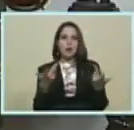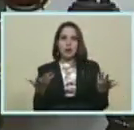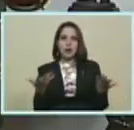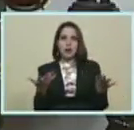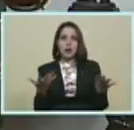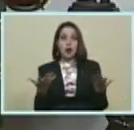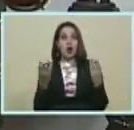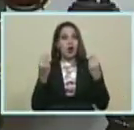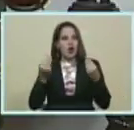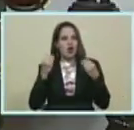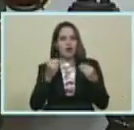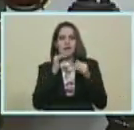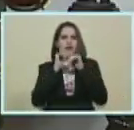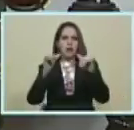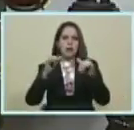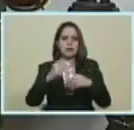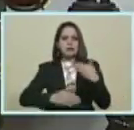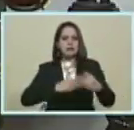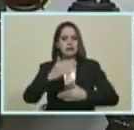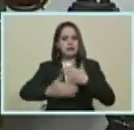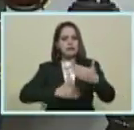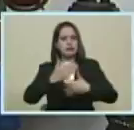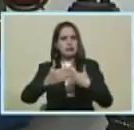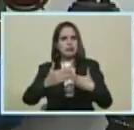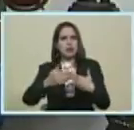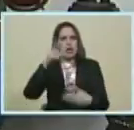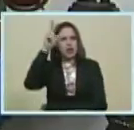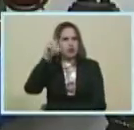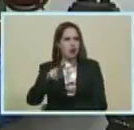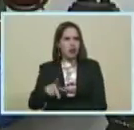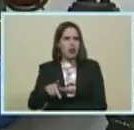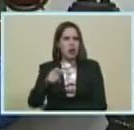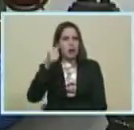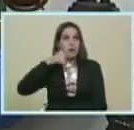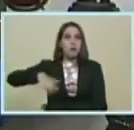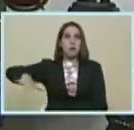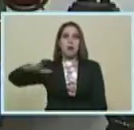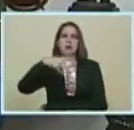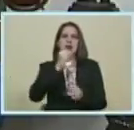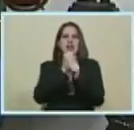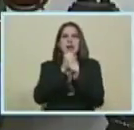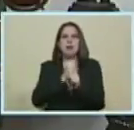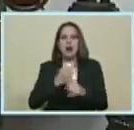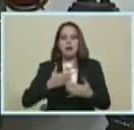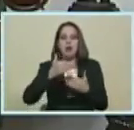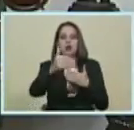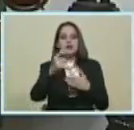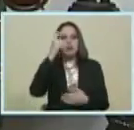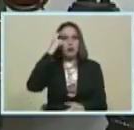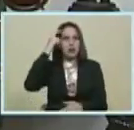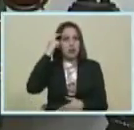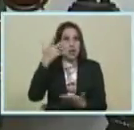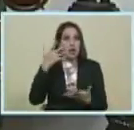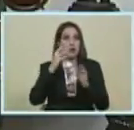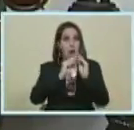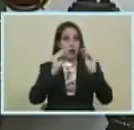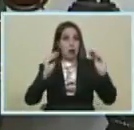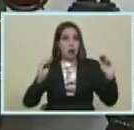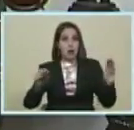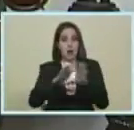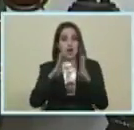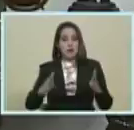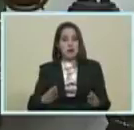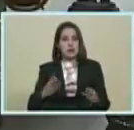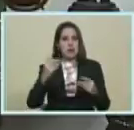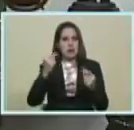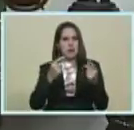Tarek Sobre los avances Todos estos días Y ¿Qué puede esperar Nuestro pueblo En el transcurso De los próximos días Sobre este anuncio De la mesa